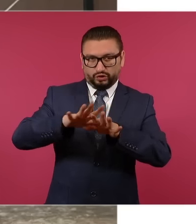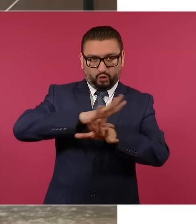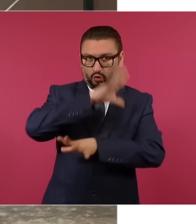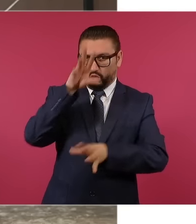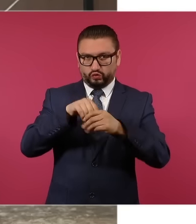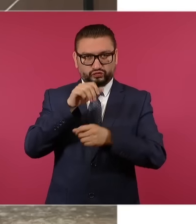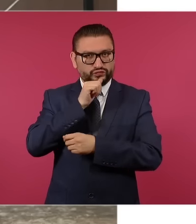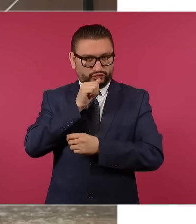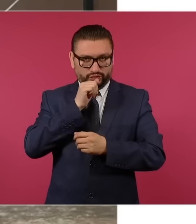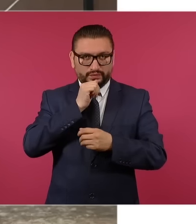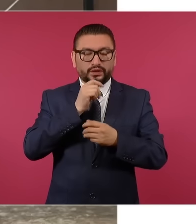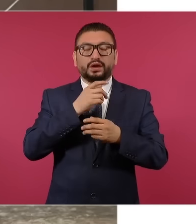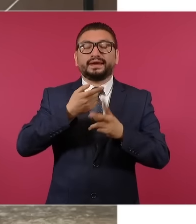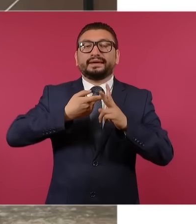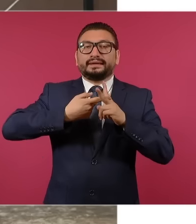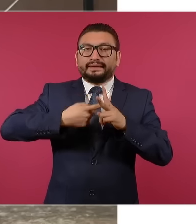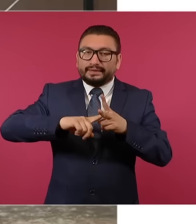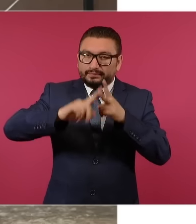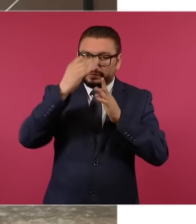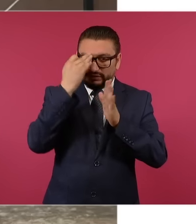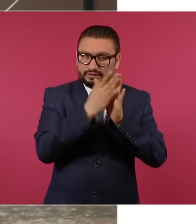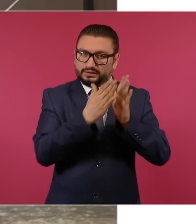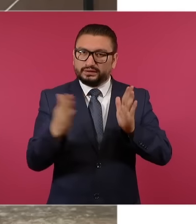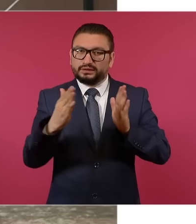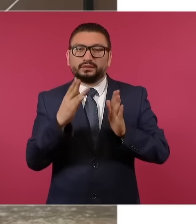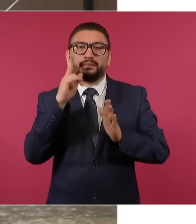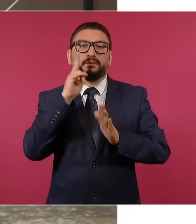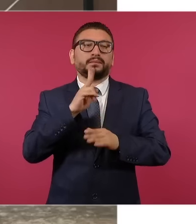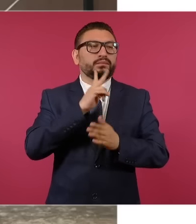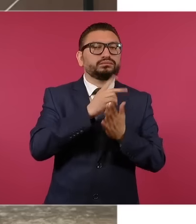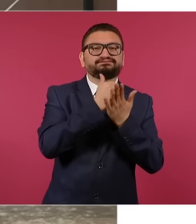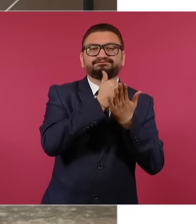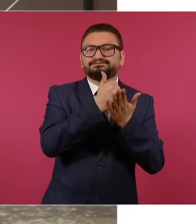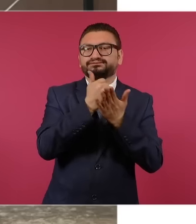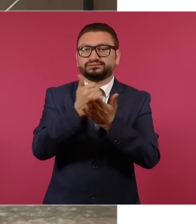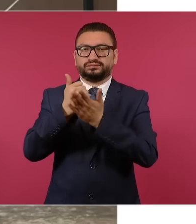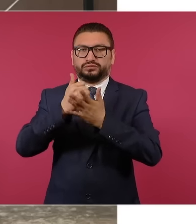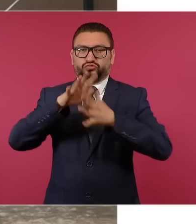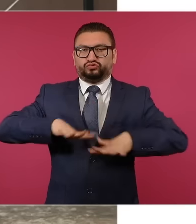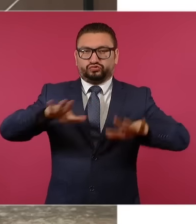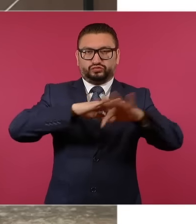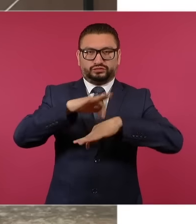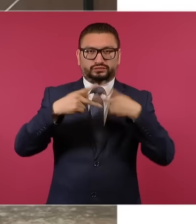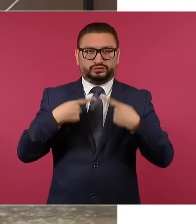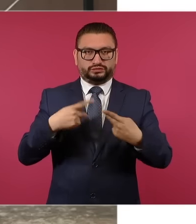iniciado esta fase de auxilio para apoyar a la población.